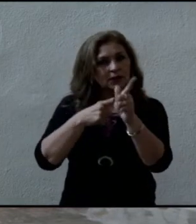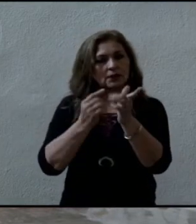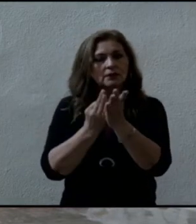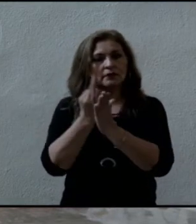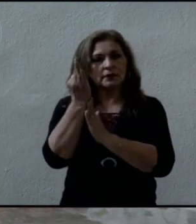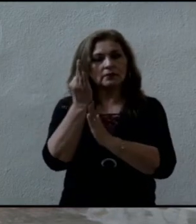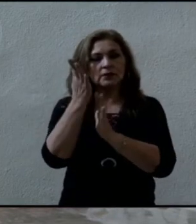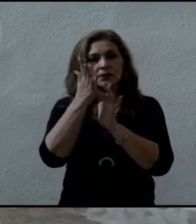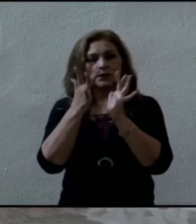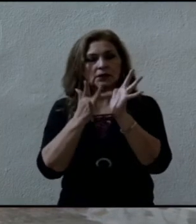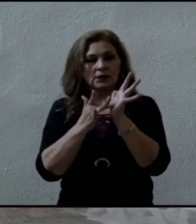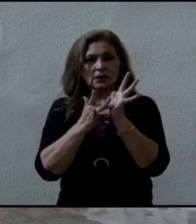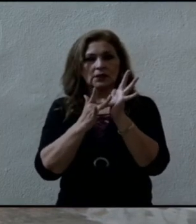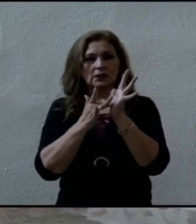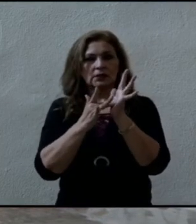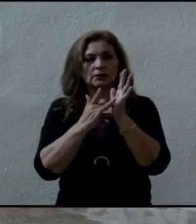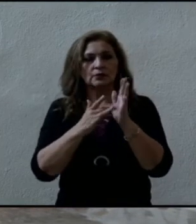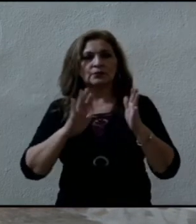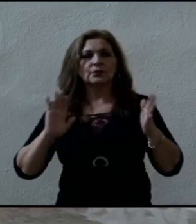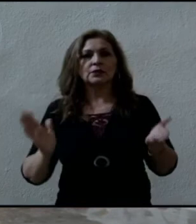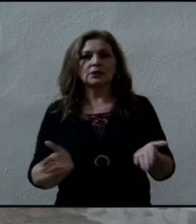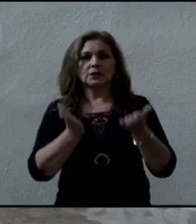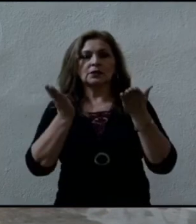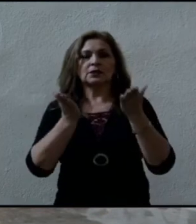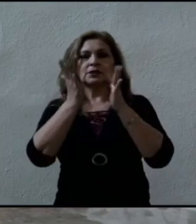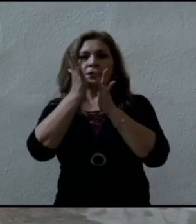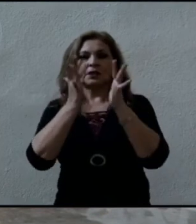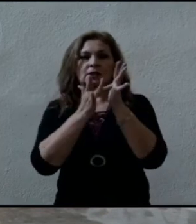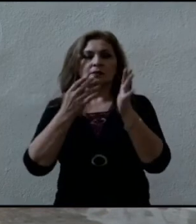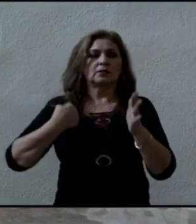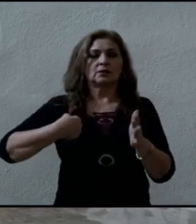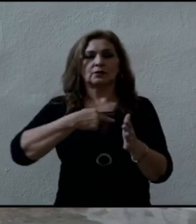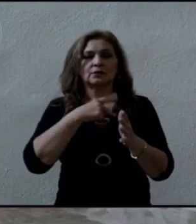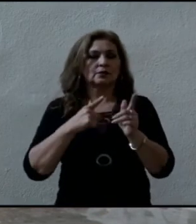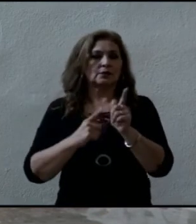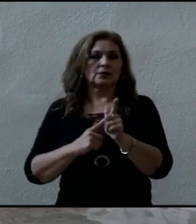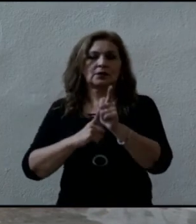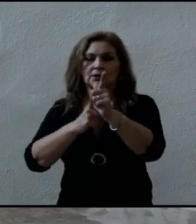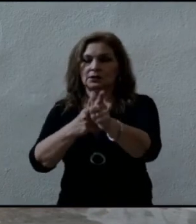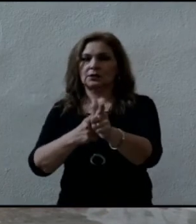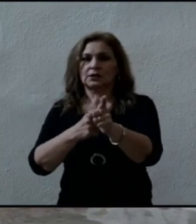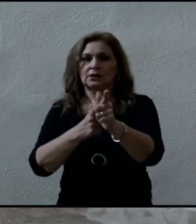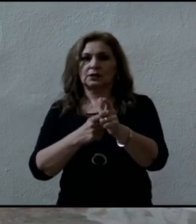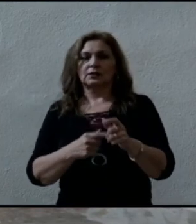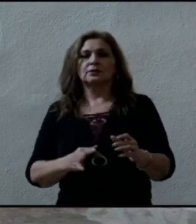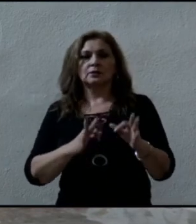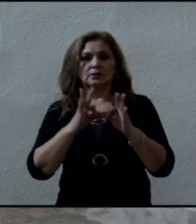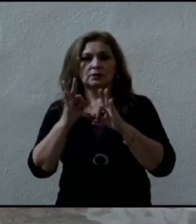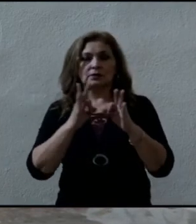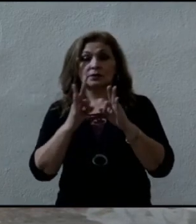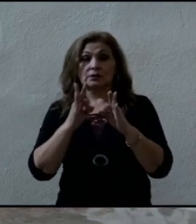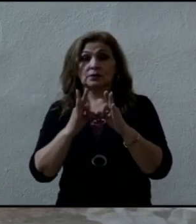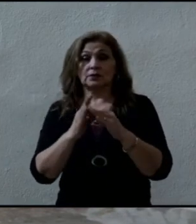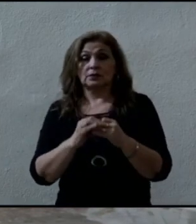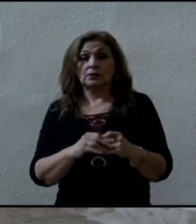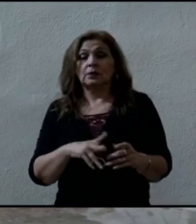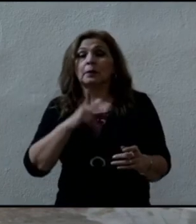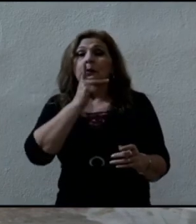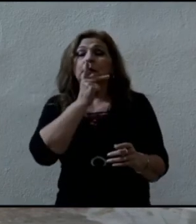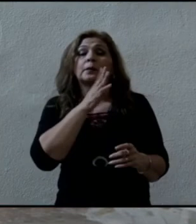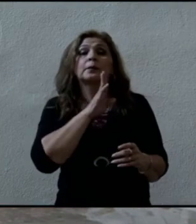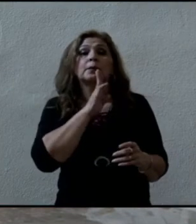nuestro deber. Estimados padres de familia, no dejen de enseñar a sus hijos,